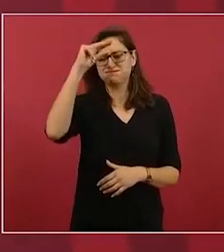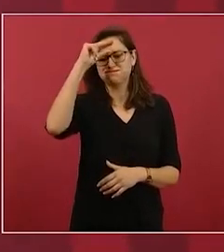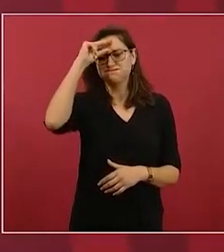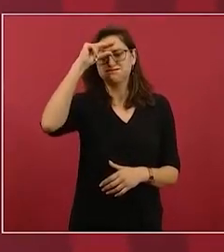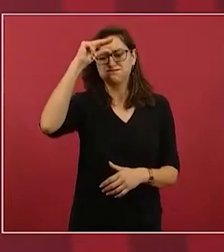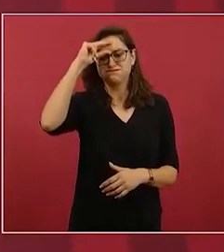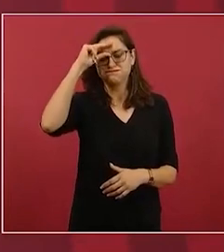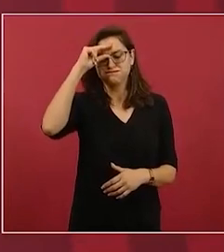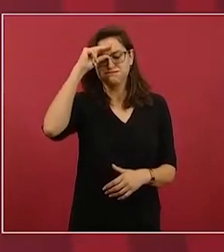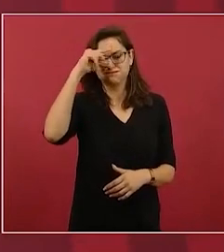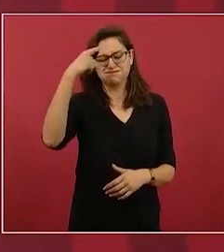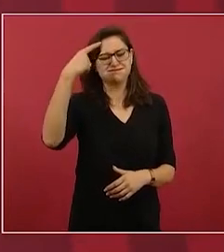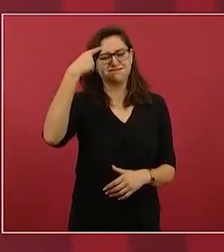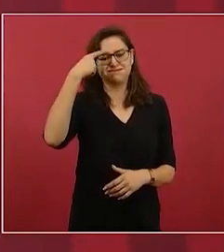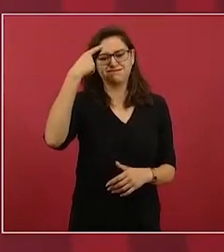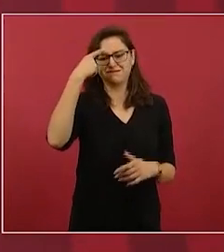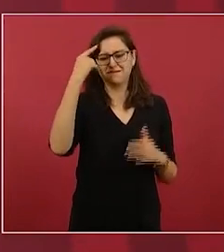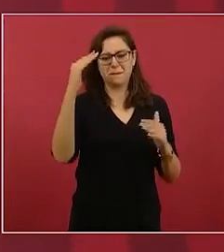lúcidos